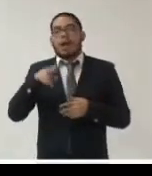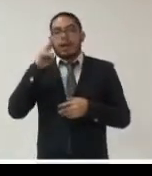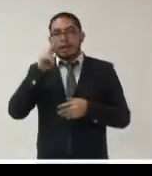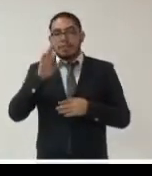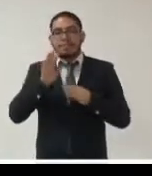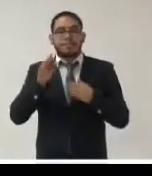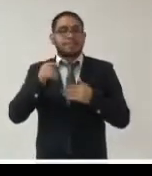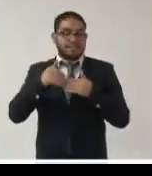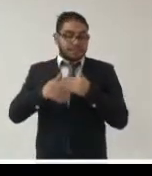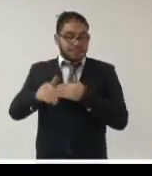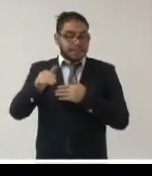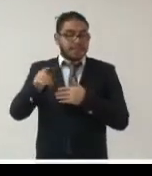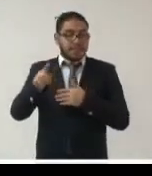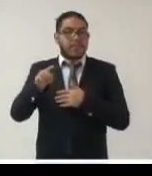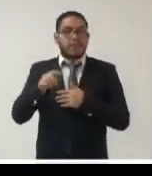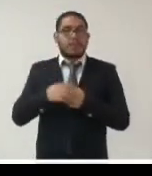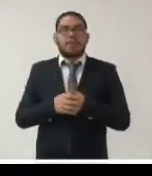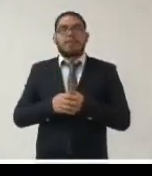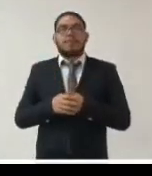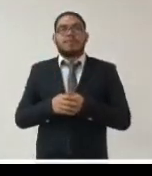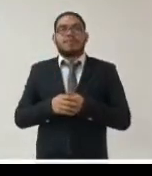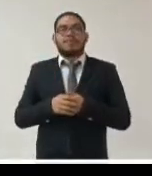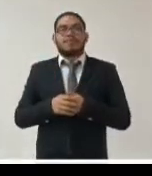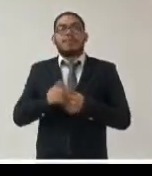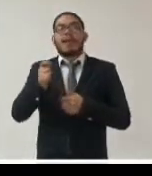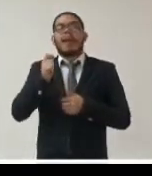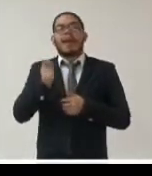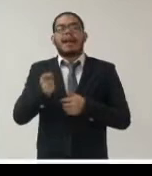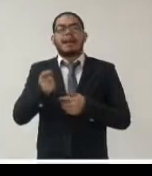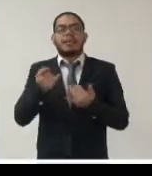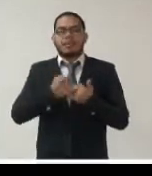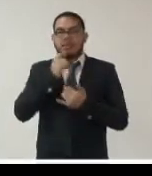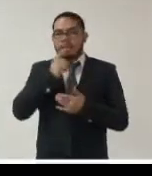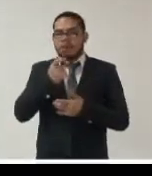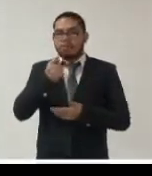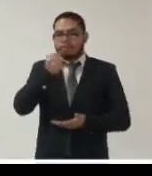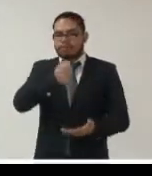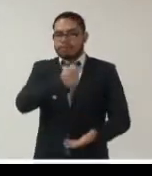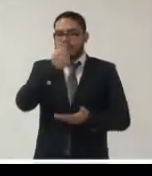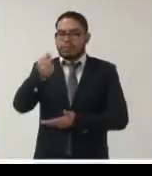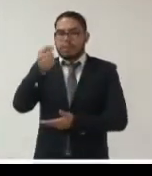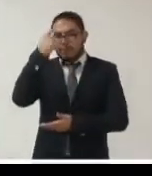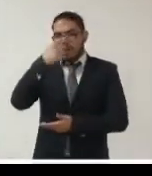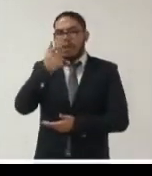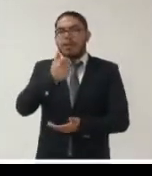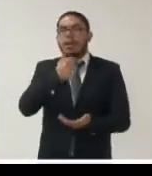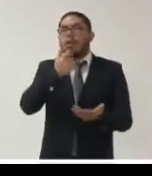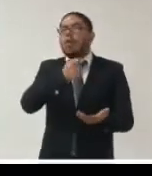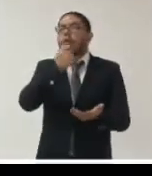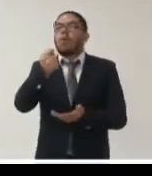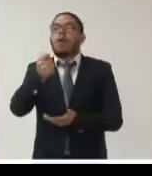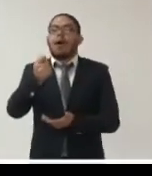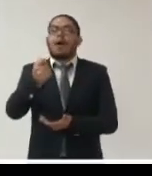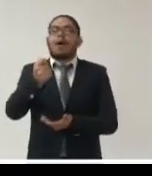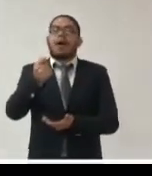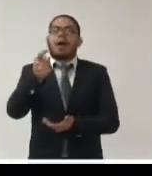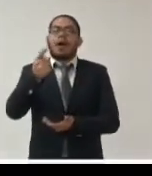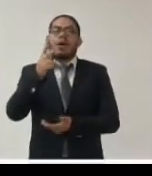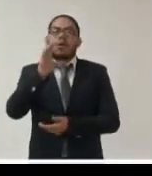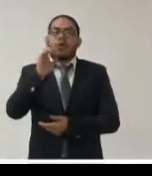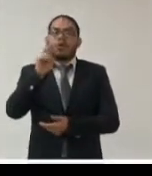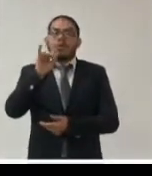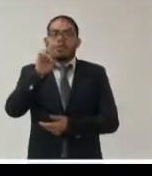a través de este micrositio es el presupuesto asignado para la atención de COVID y los apoyos